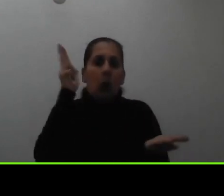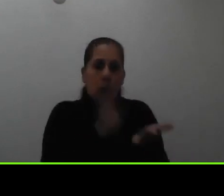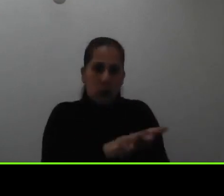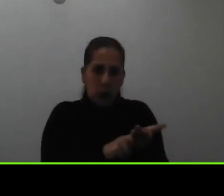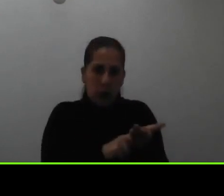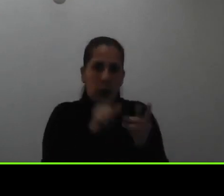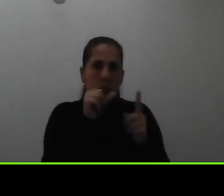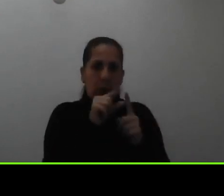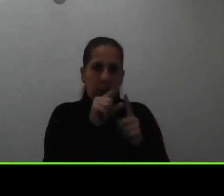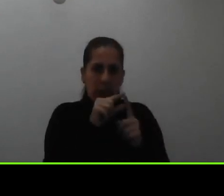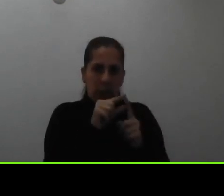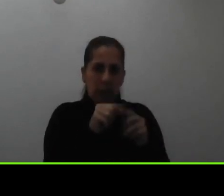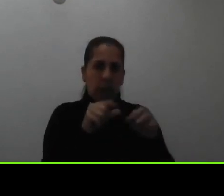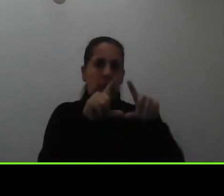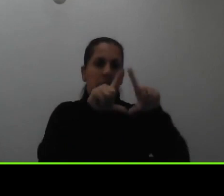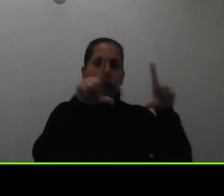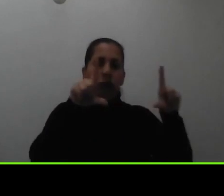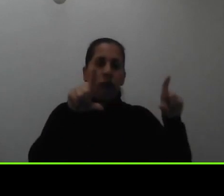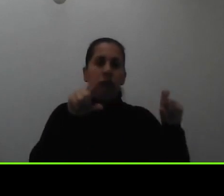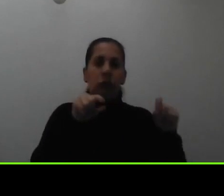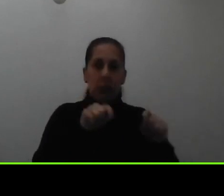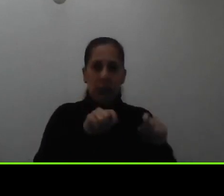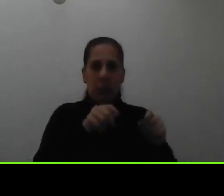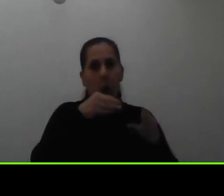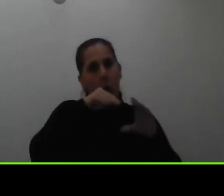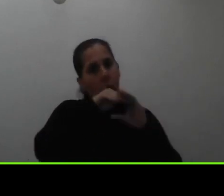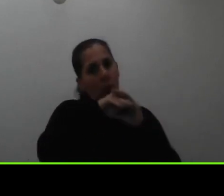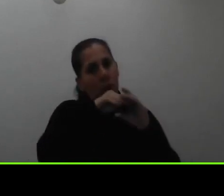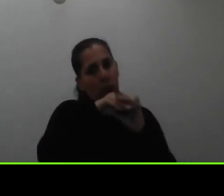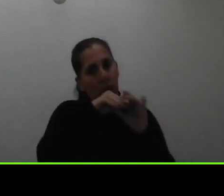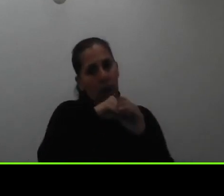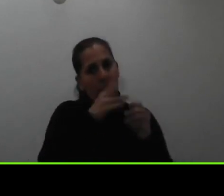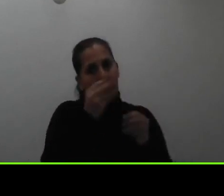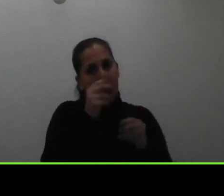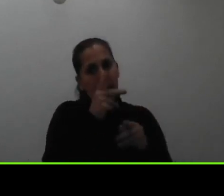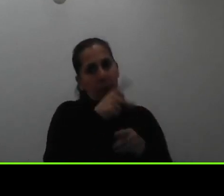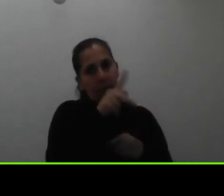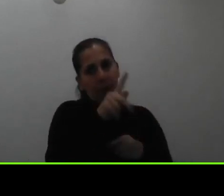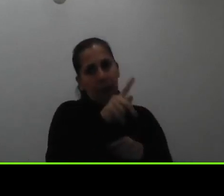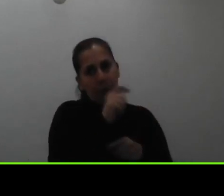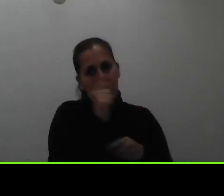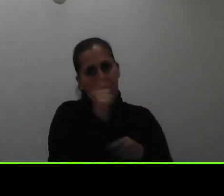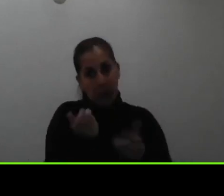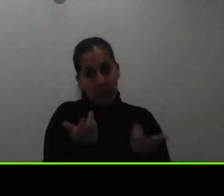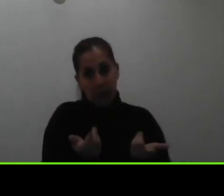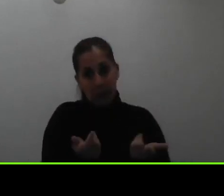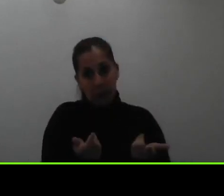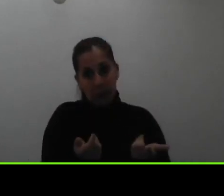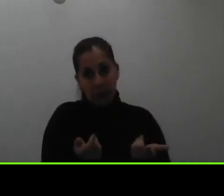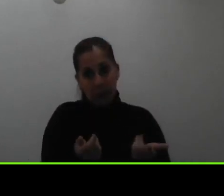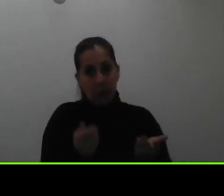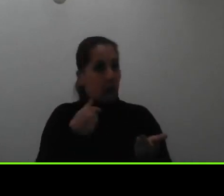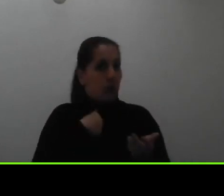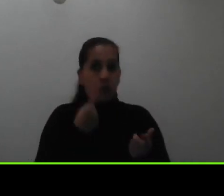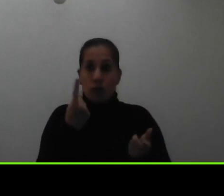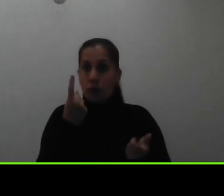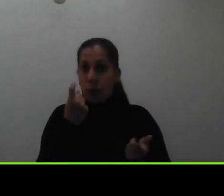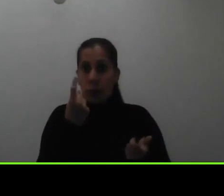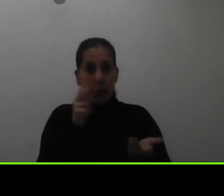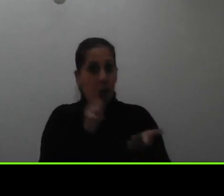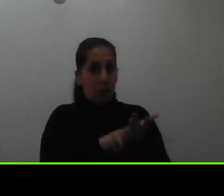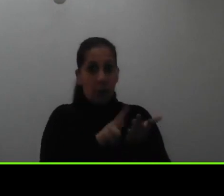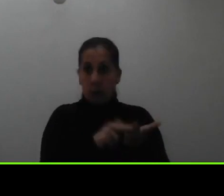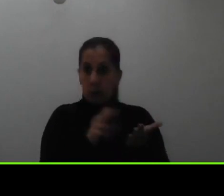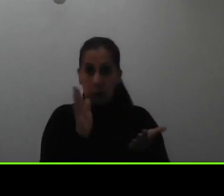y el recibo o la transferencia de dinero que yo hice en el mes si no tengo contrato tengo que